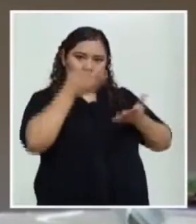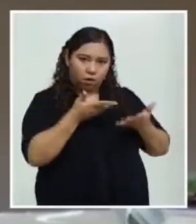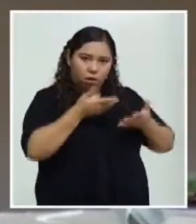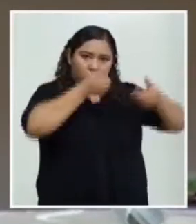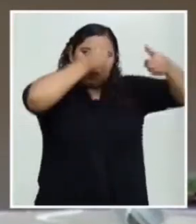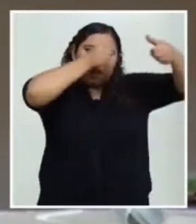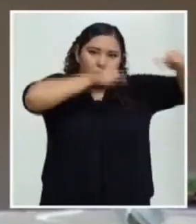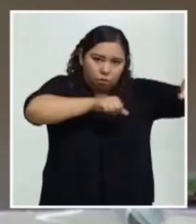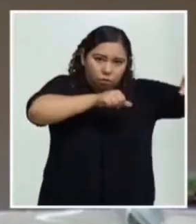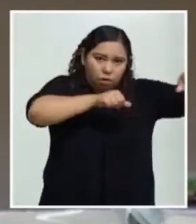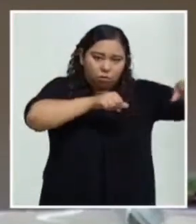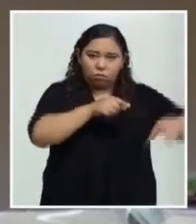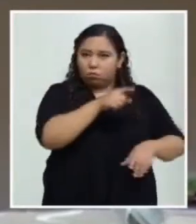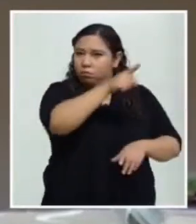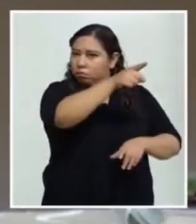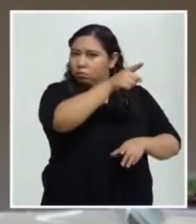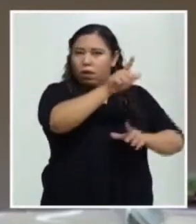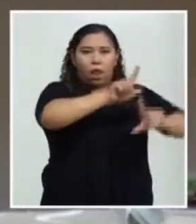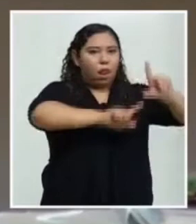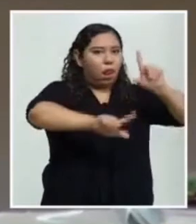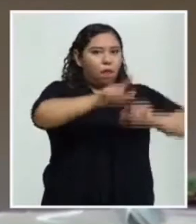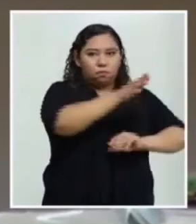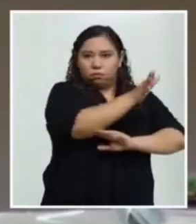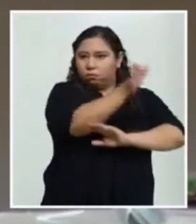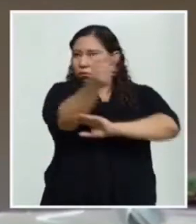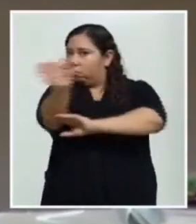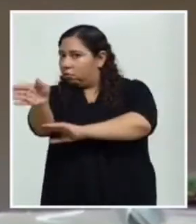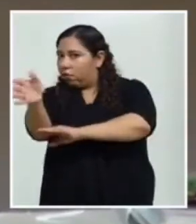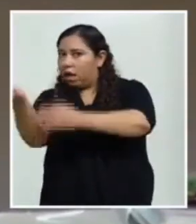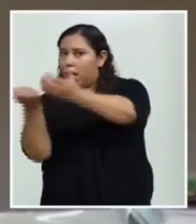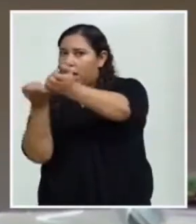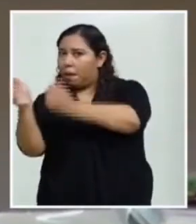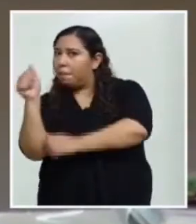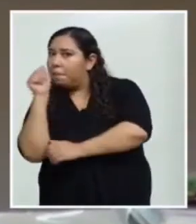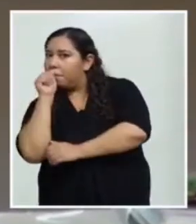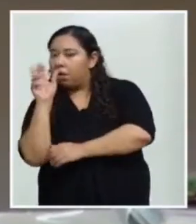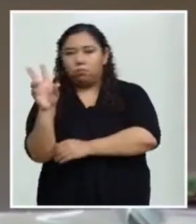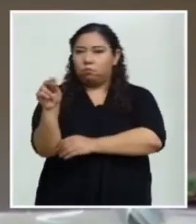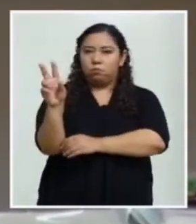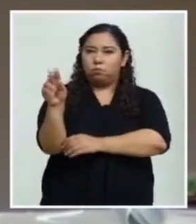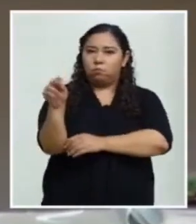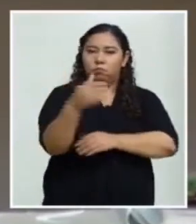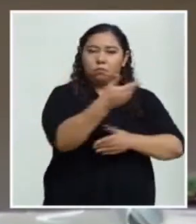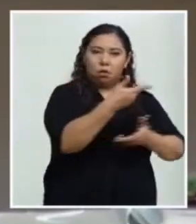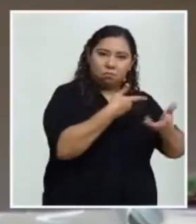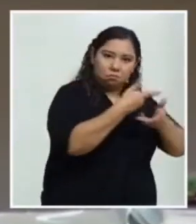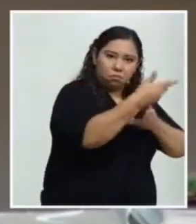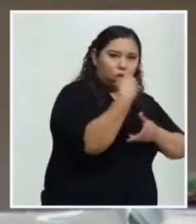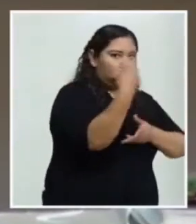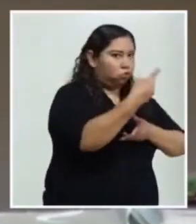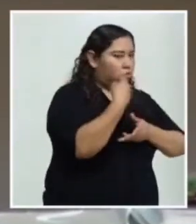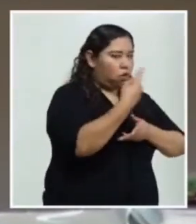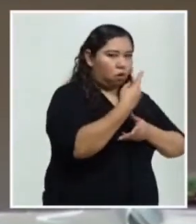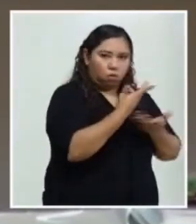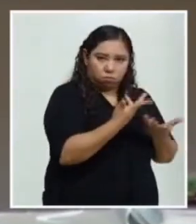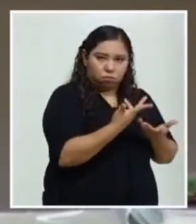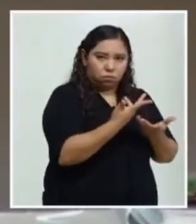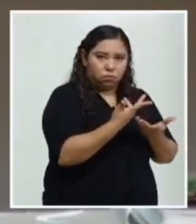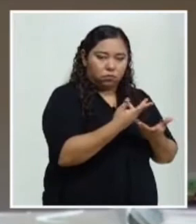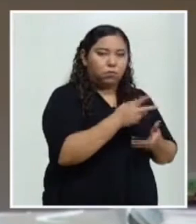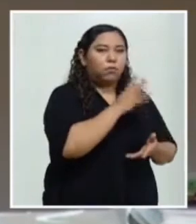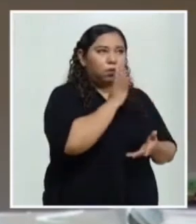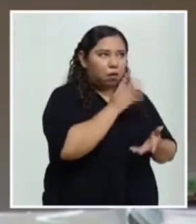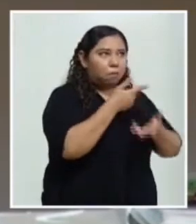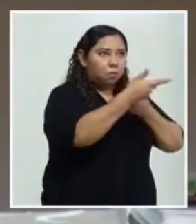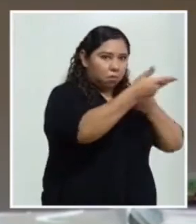Entendemos que en la medida que evolucione todo este proceso, pudiera darse la